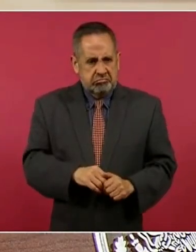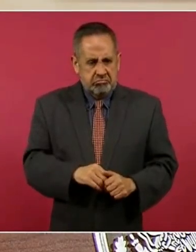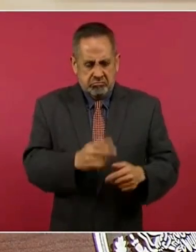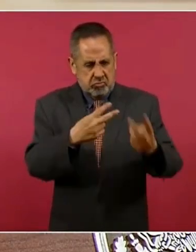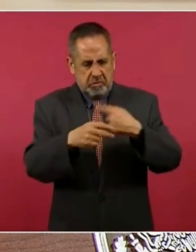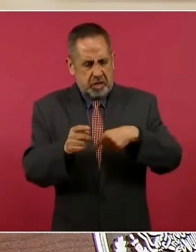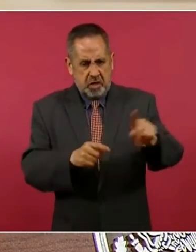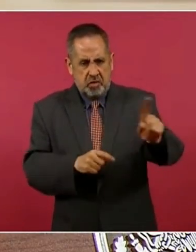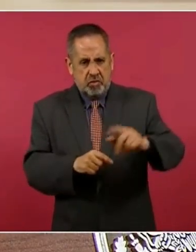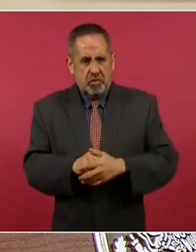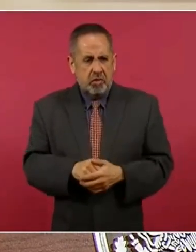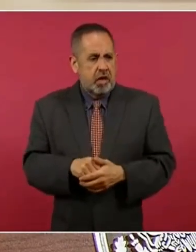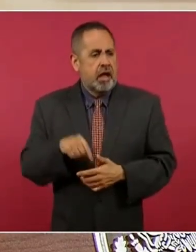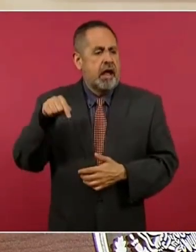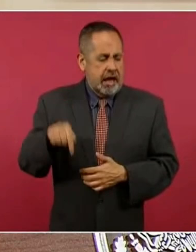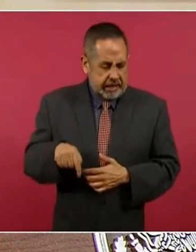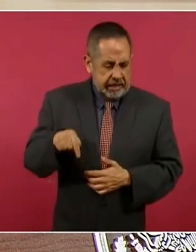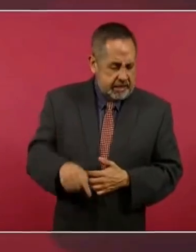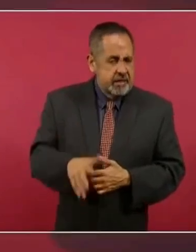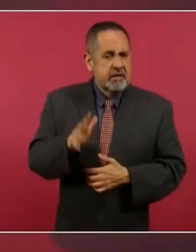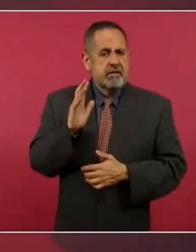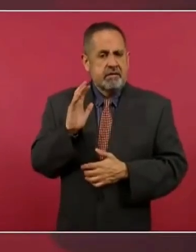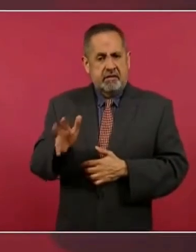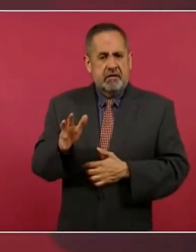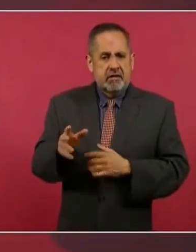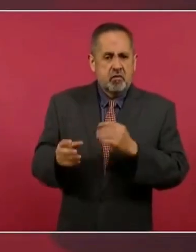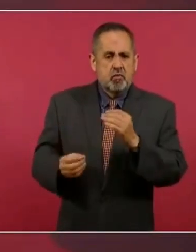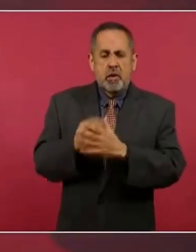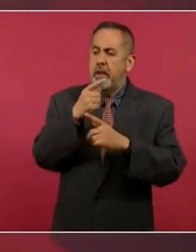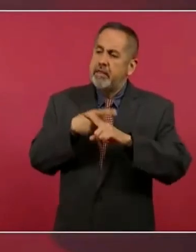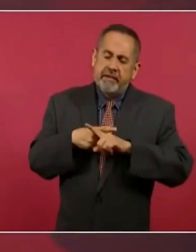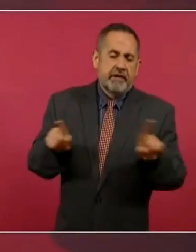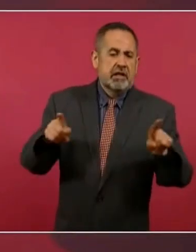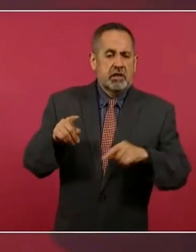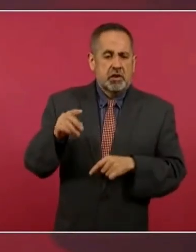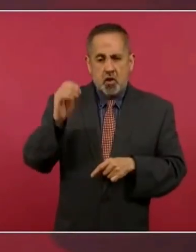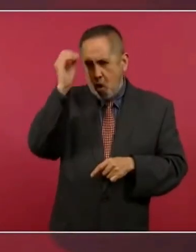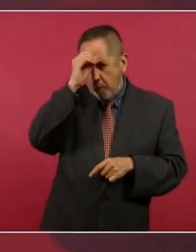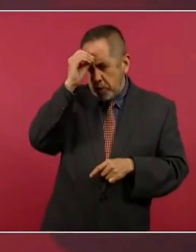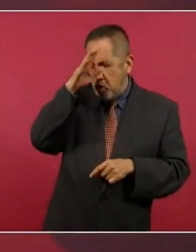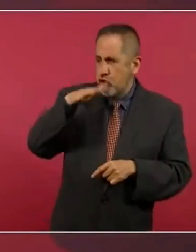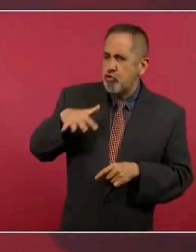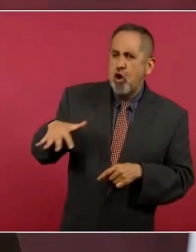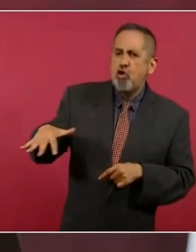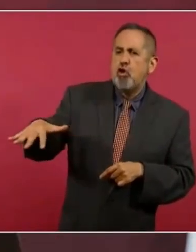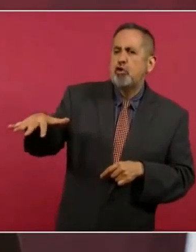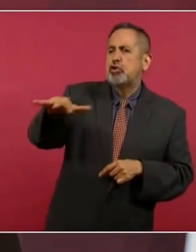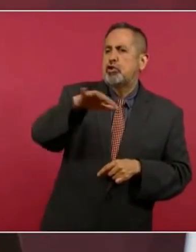hay una opinión colectiva